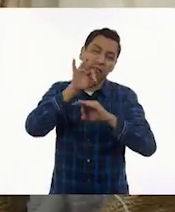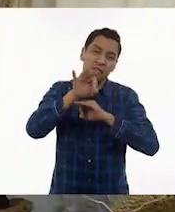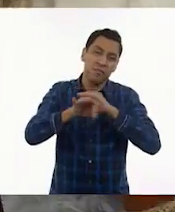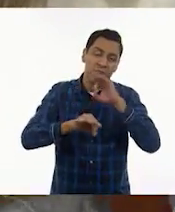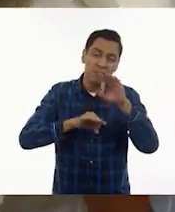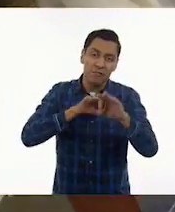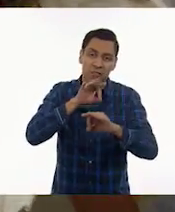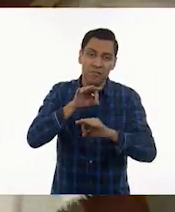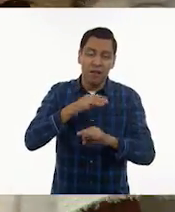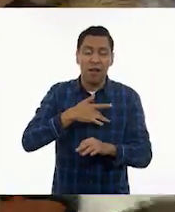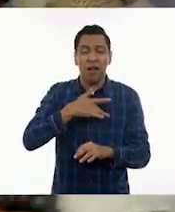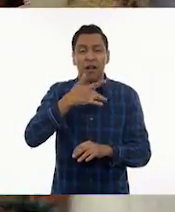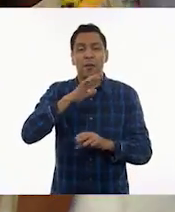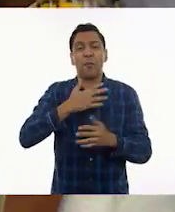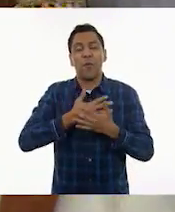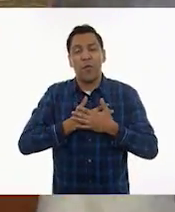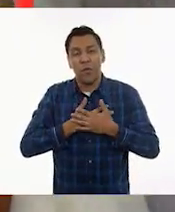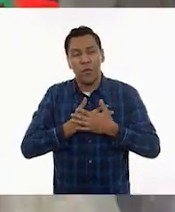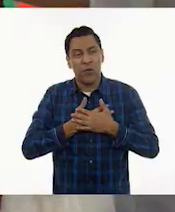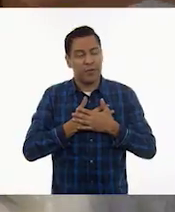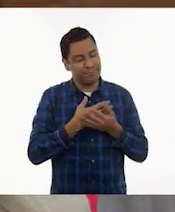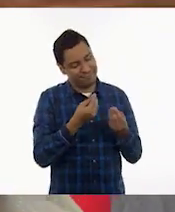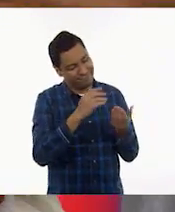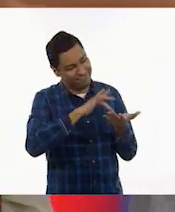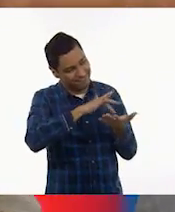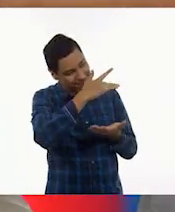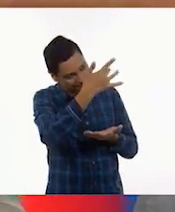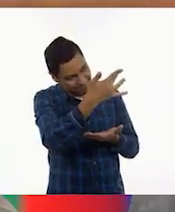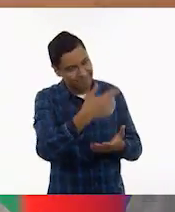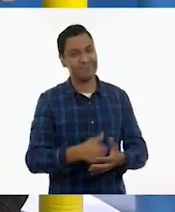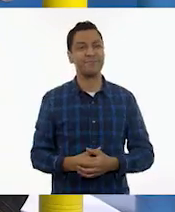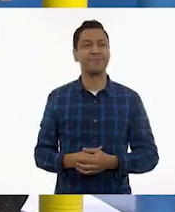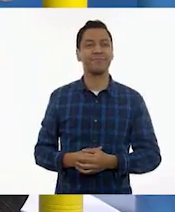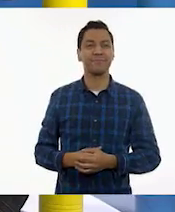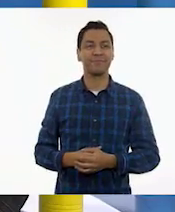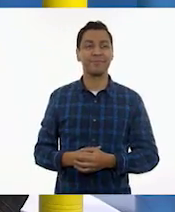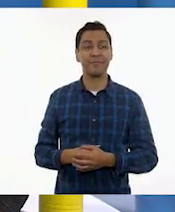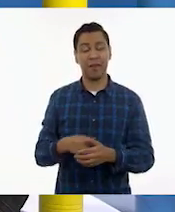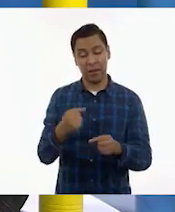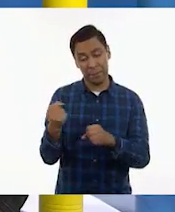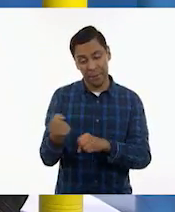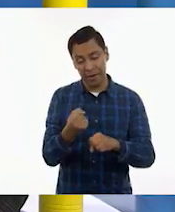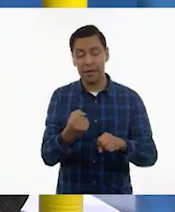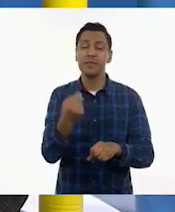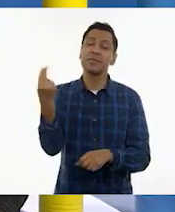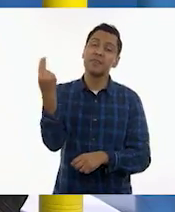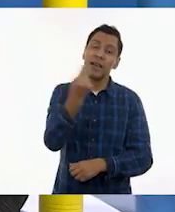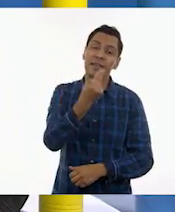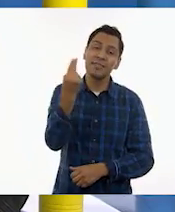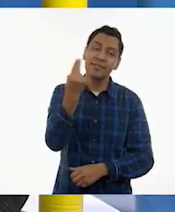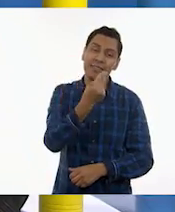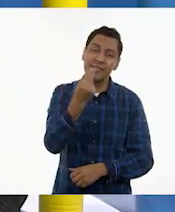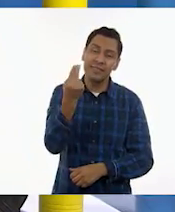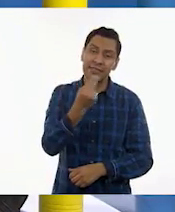alma. Ay, gracias. Ay, muchas gracias. Es necesario